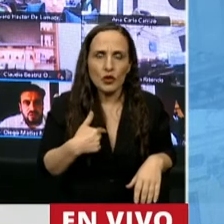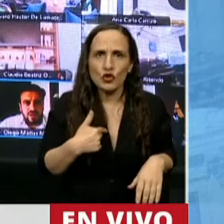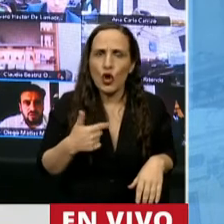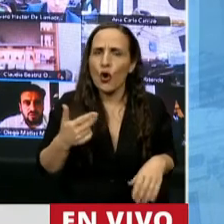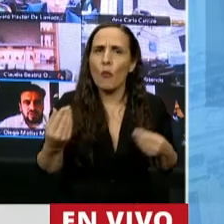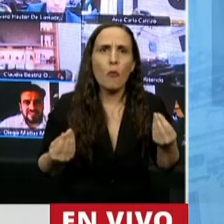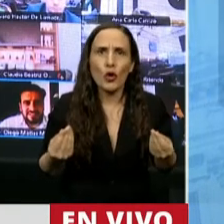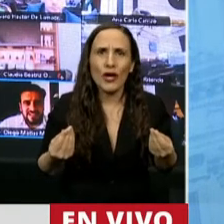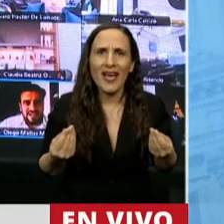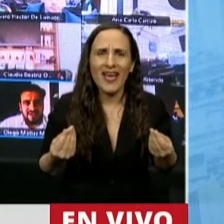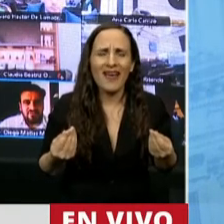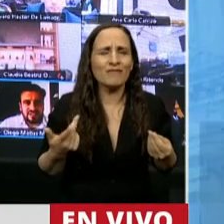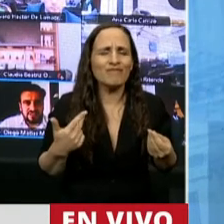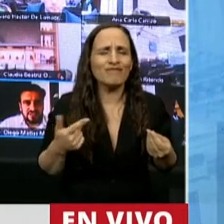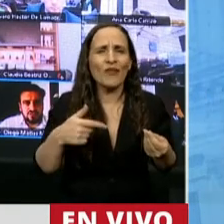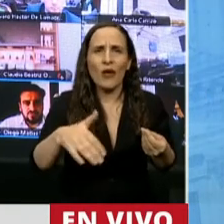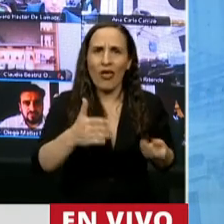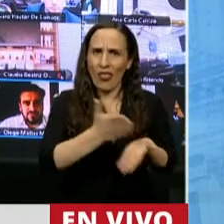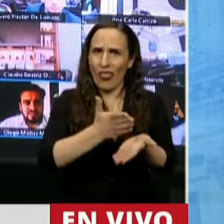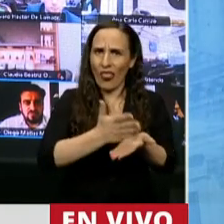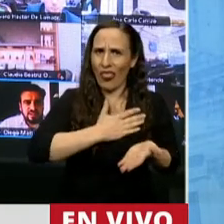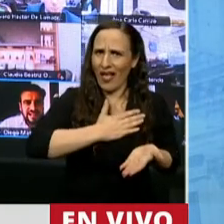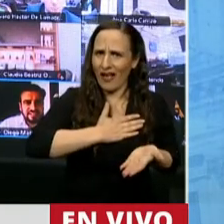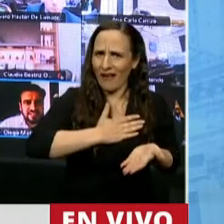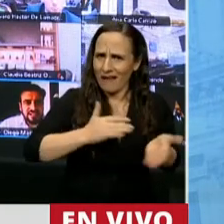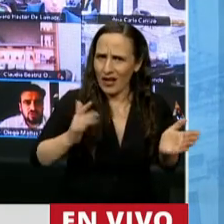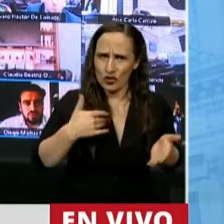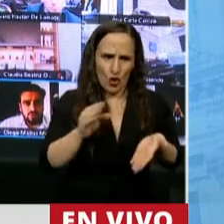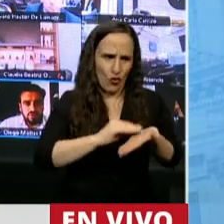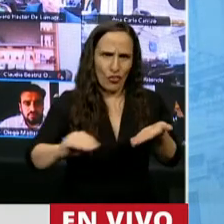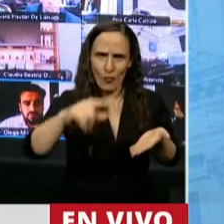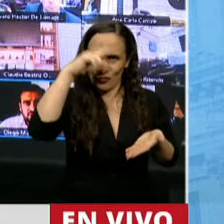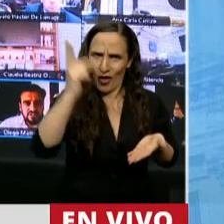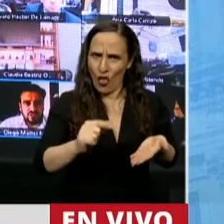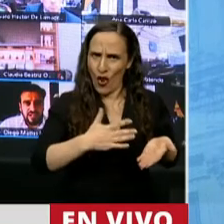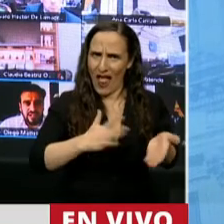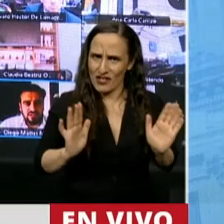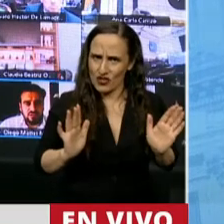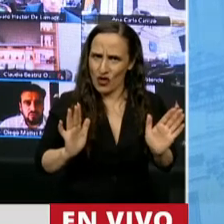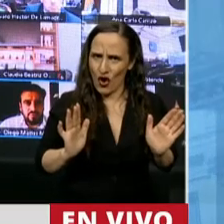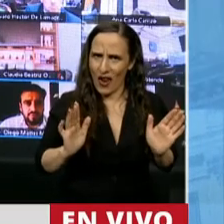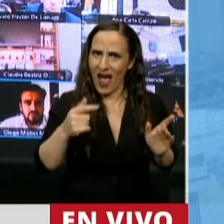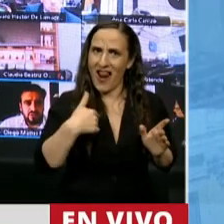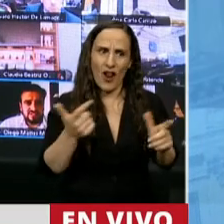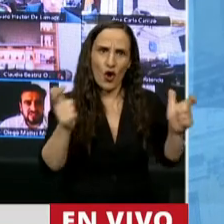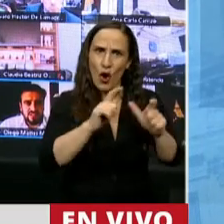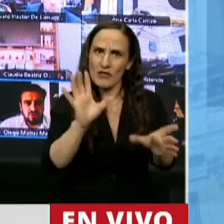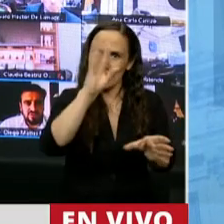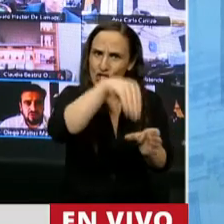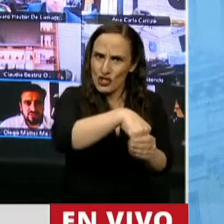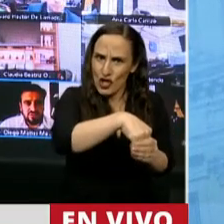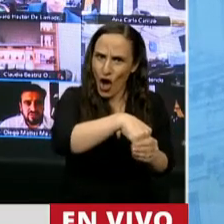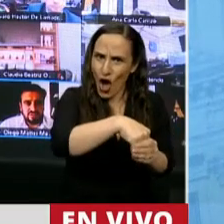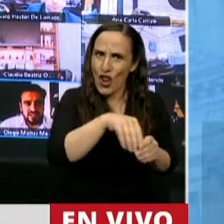porque se está afectando mis derechos y garantías como diputado nacional, como miembro de esa Comisión de